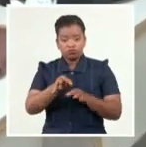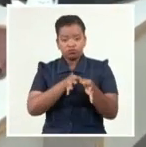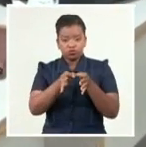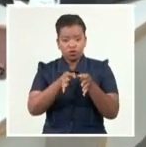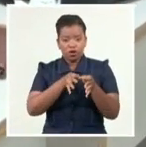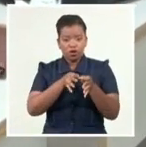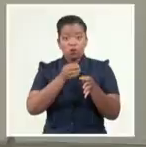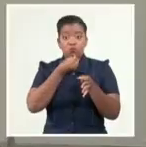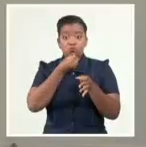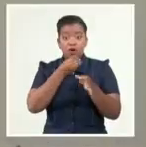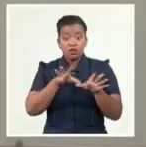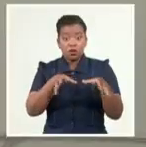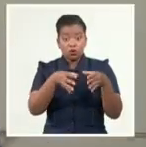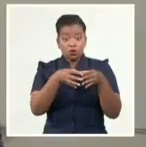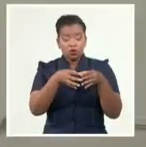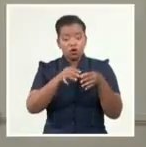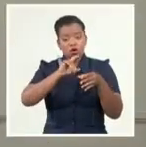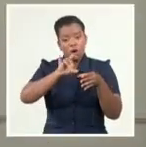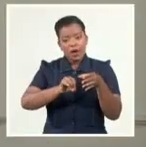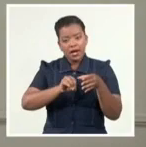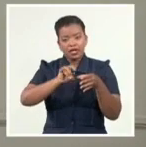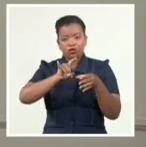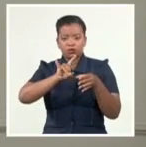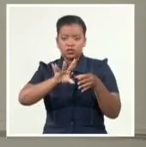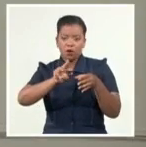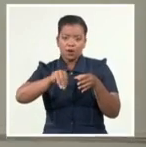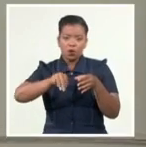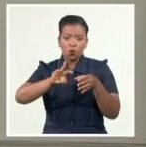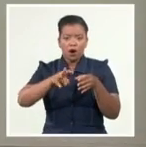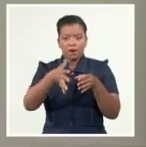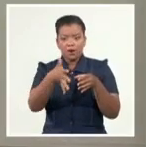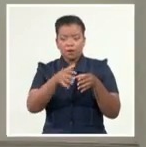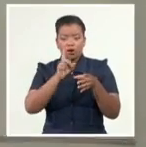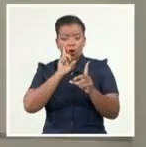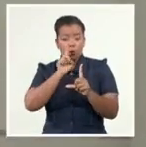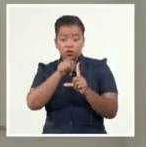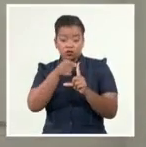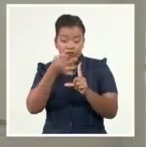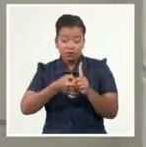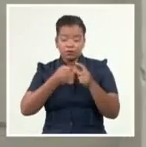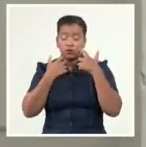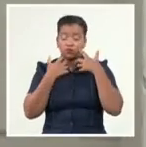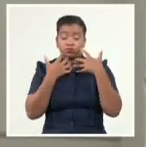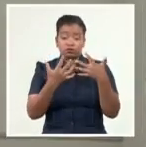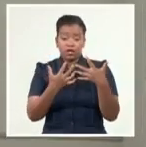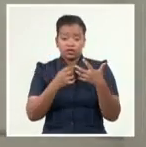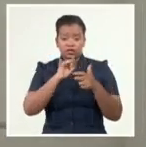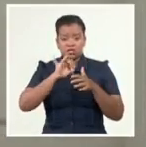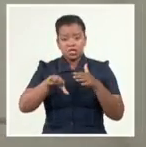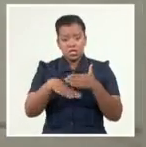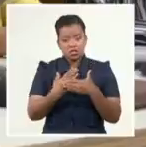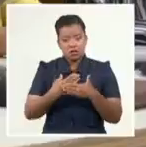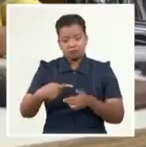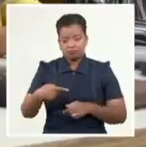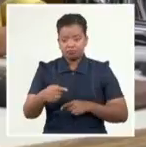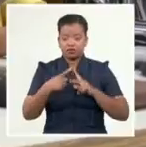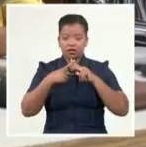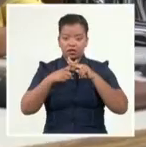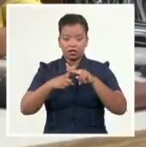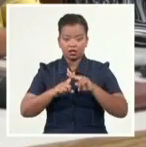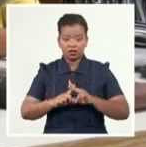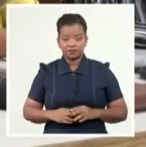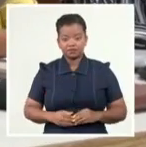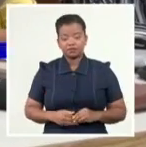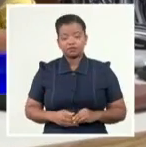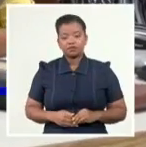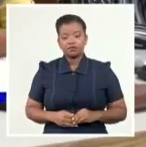bloque entre 90 y 95 megawatts como objetivo fundamental en esos 7 días de nuestra noche. Aquí lo más